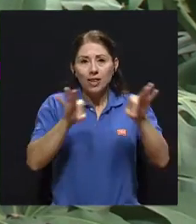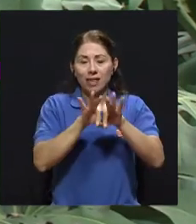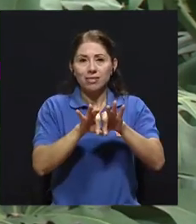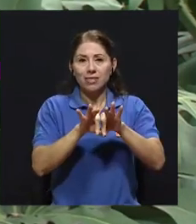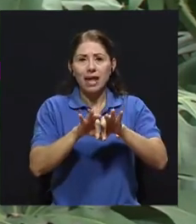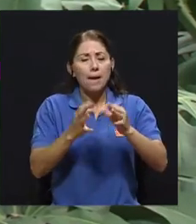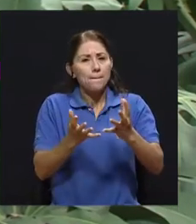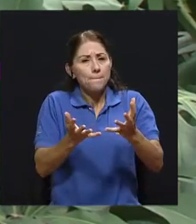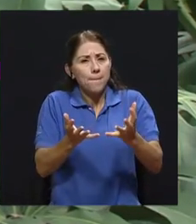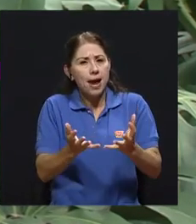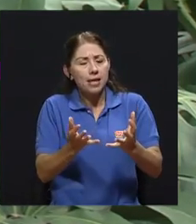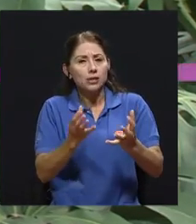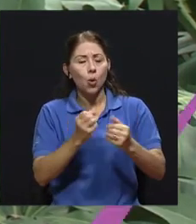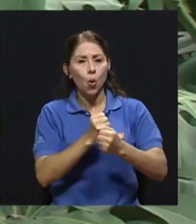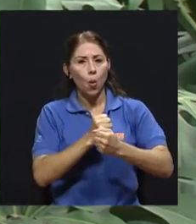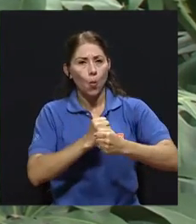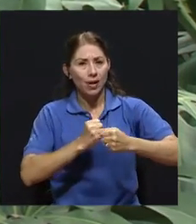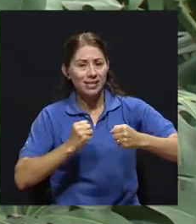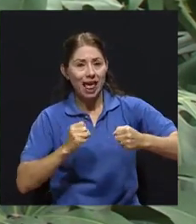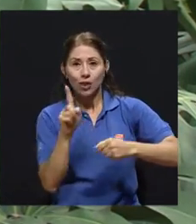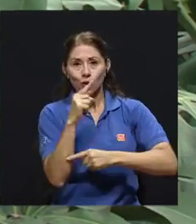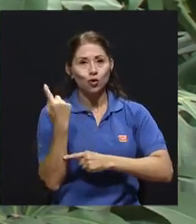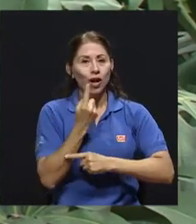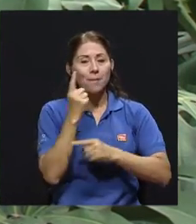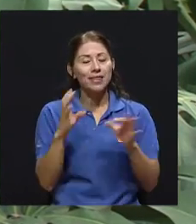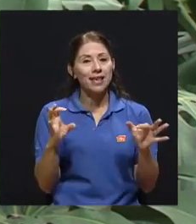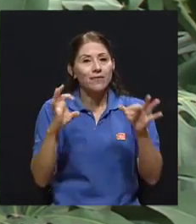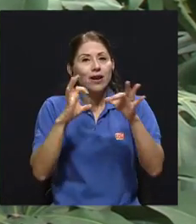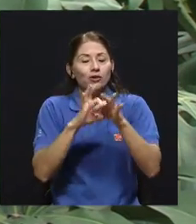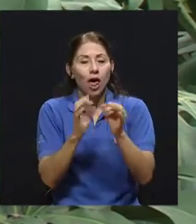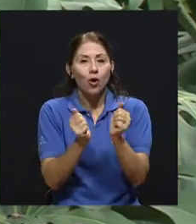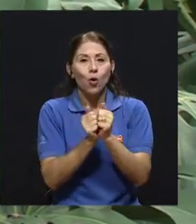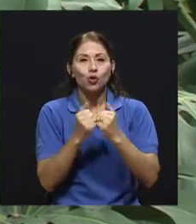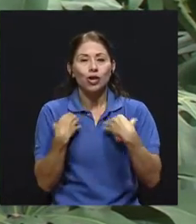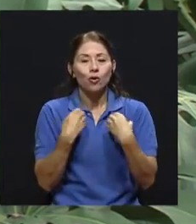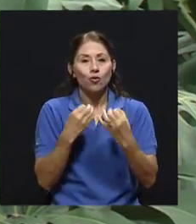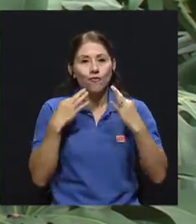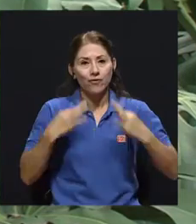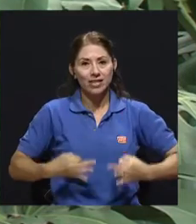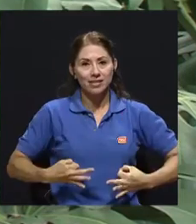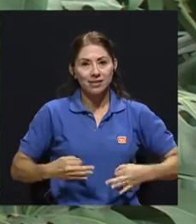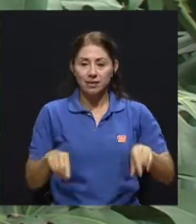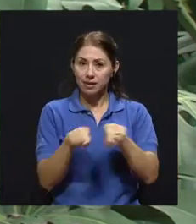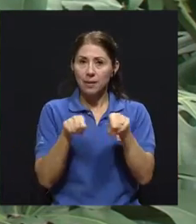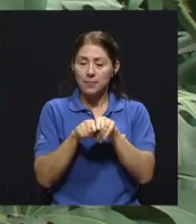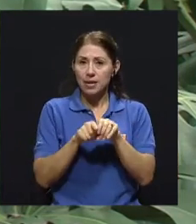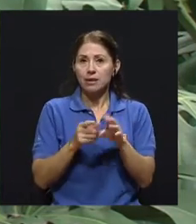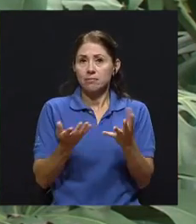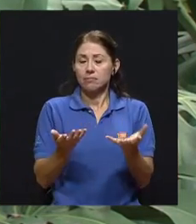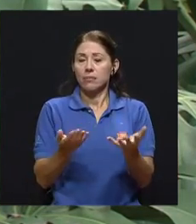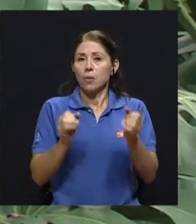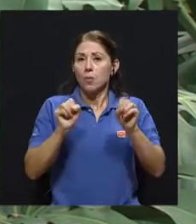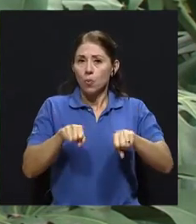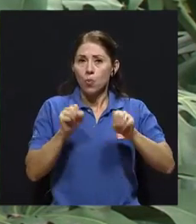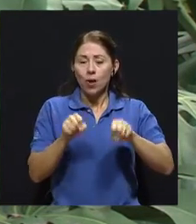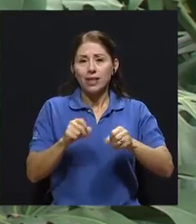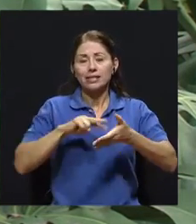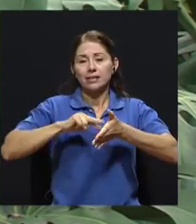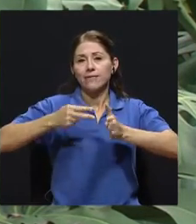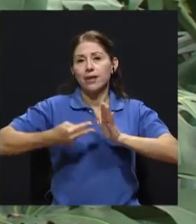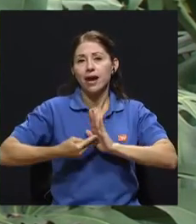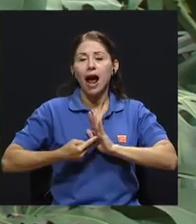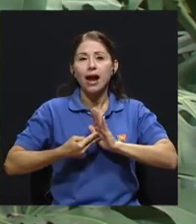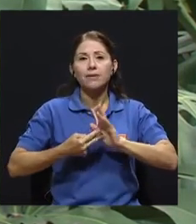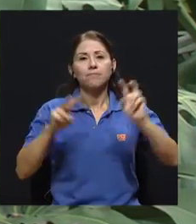tema relevante en términos de la salud física, sino que también puede tener implicaciones en términos de lo que podríamos llamar la salud